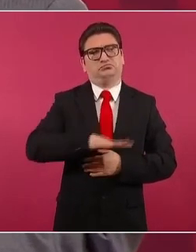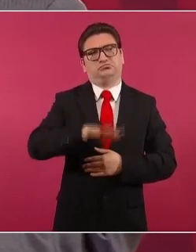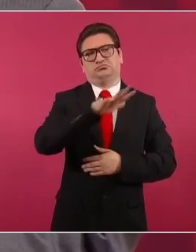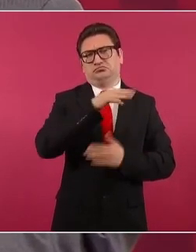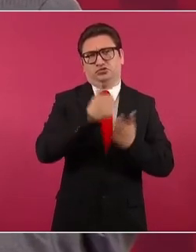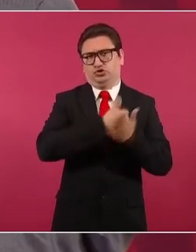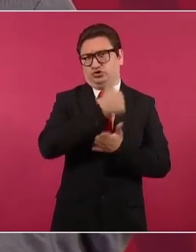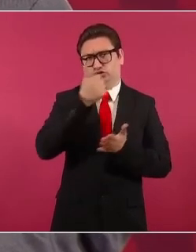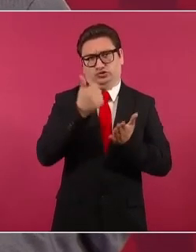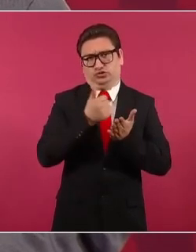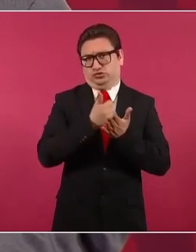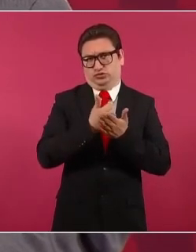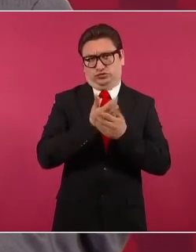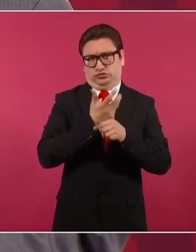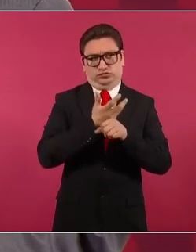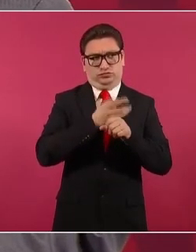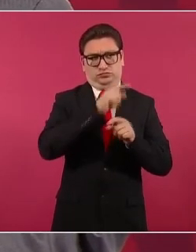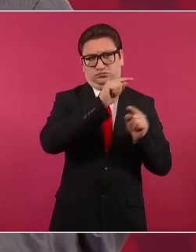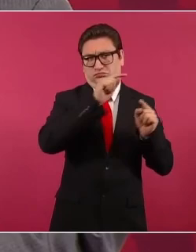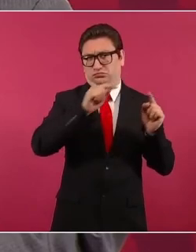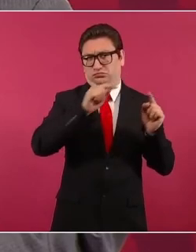de Estados Unidos.